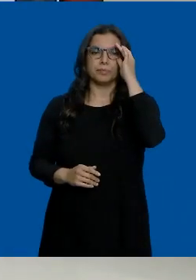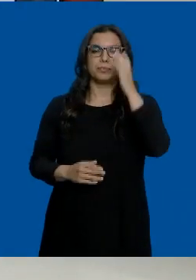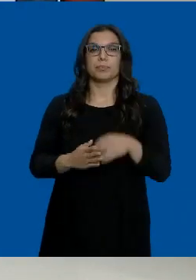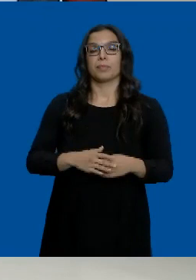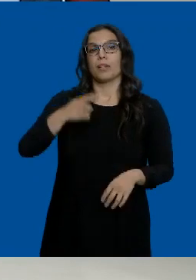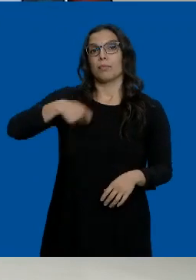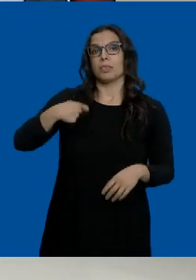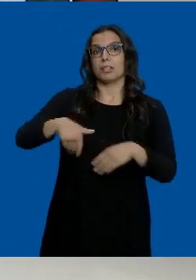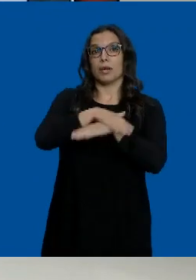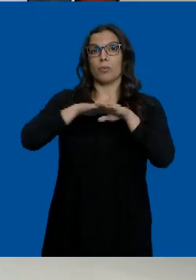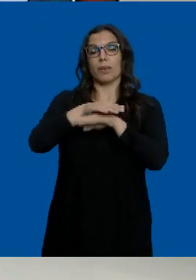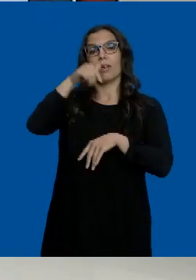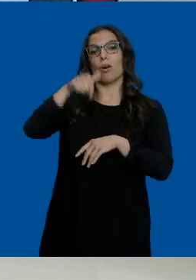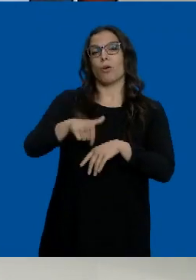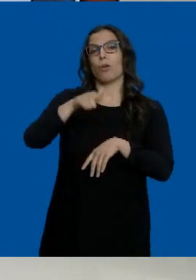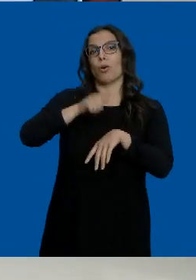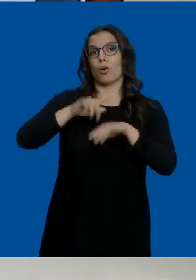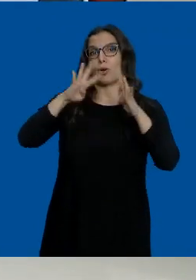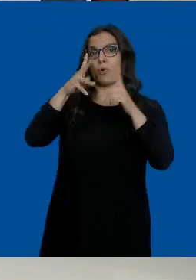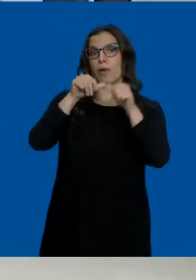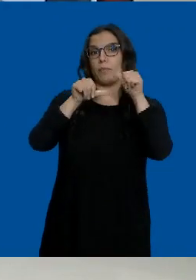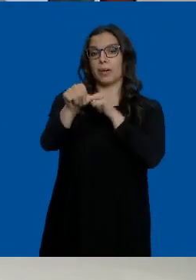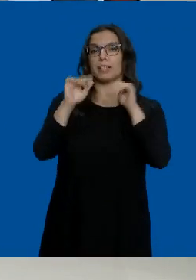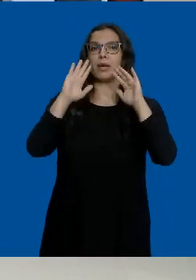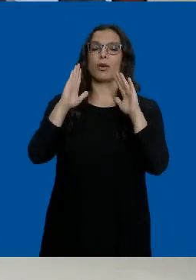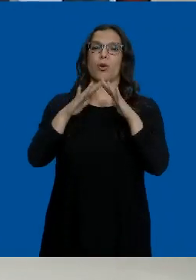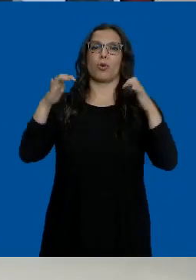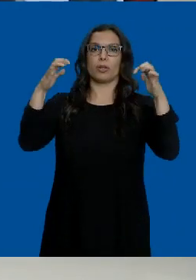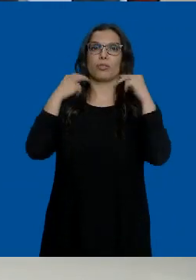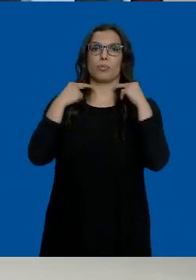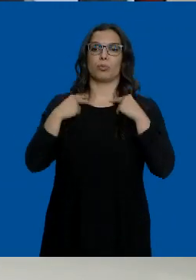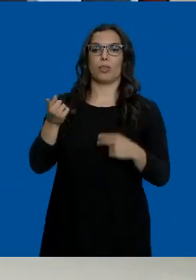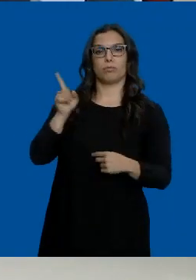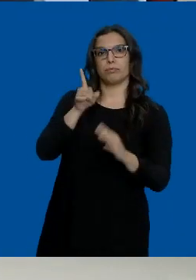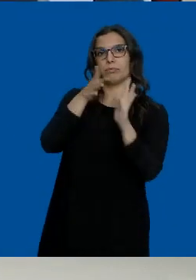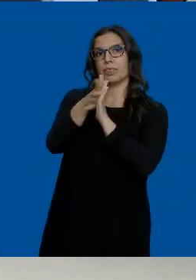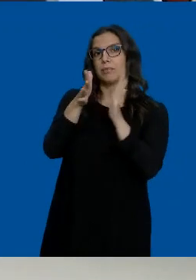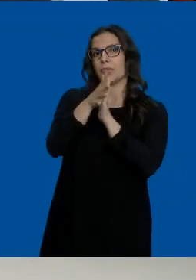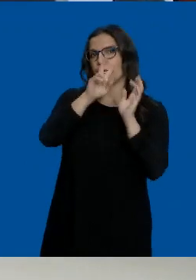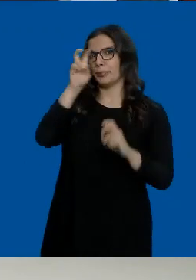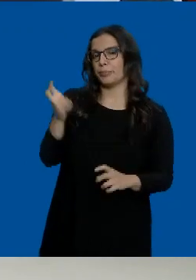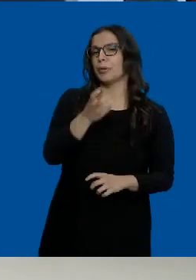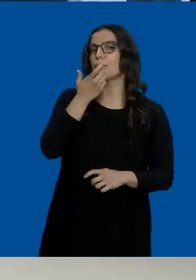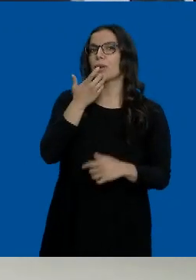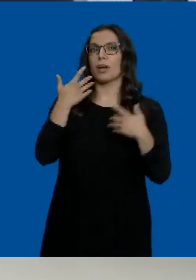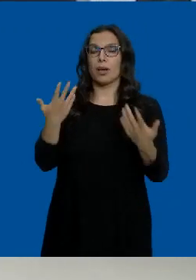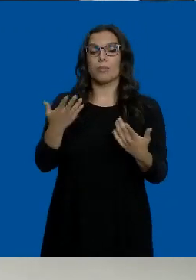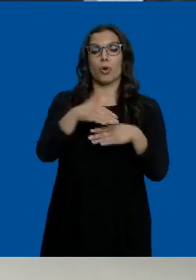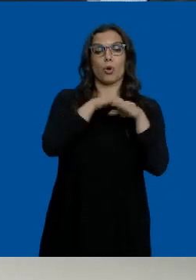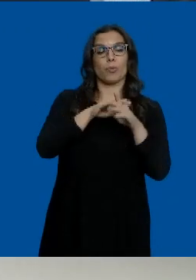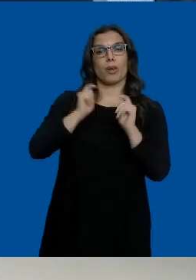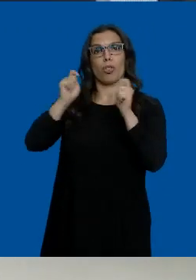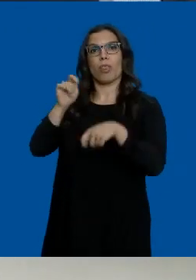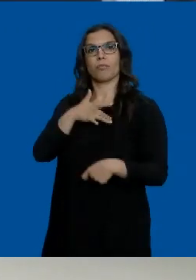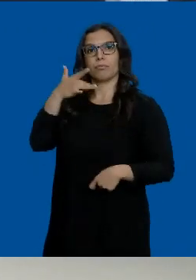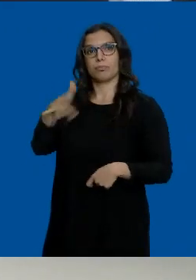El presidente del gobierno comparece a partir de las 9 de la mañana en el Congreso. Va a explicar, entre otras cosas, por qué el gobierno ha concedido